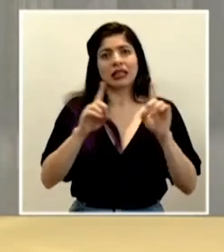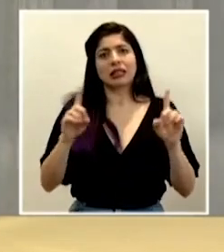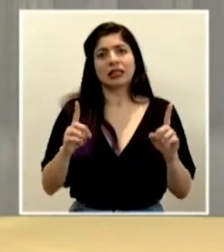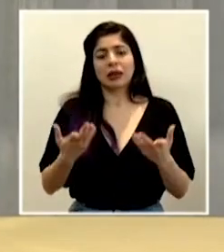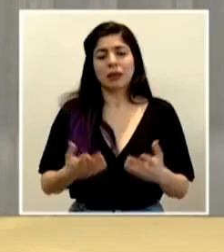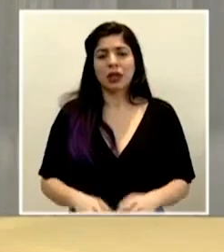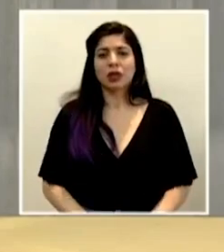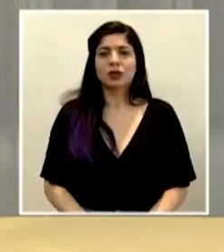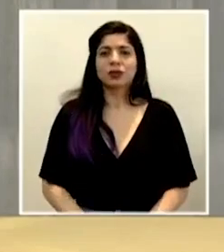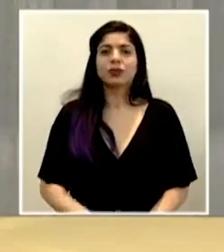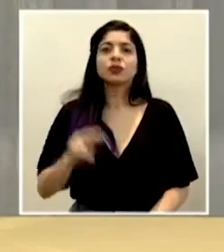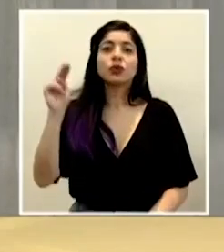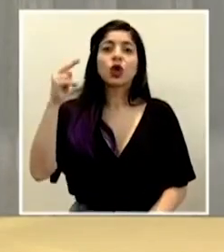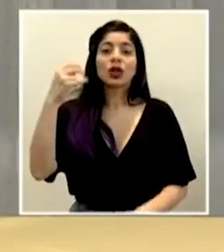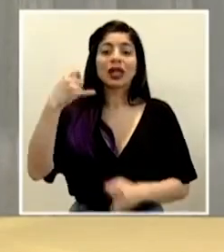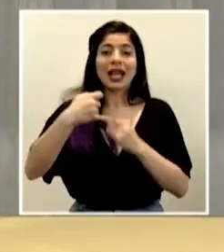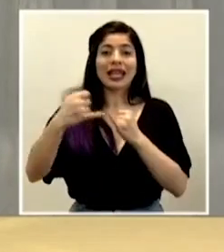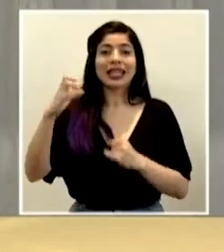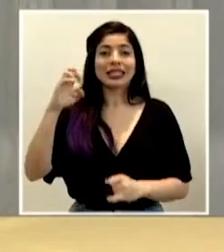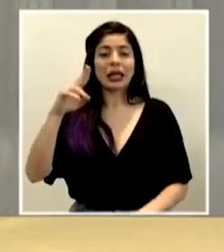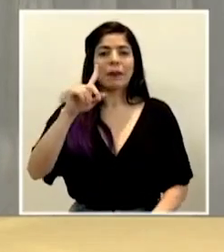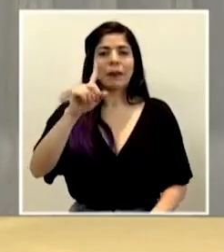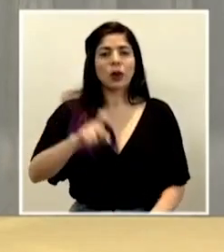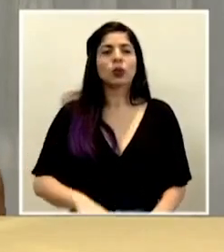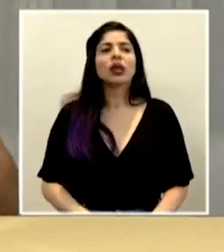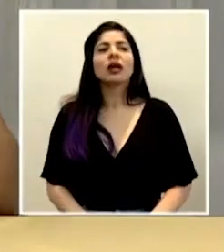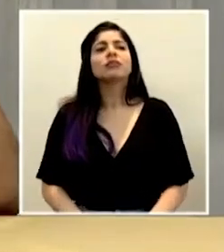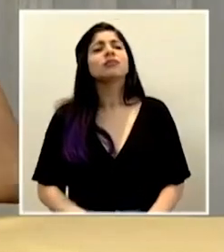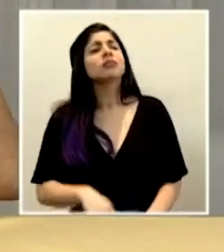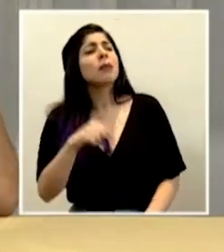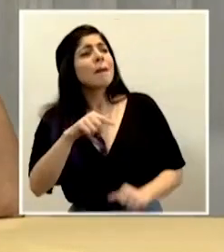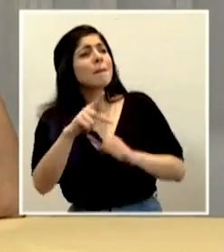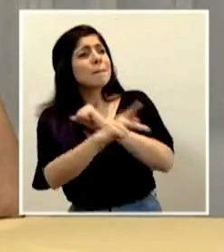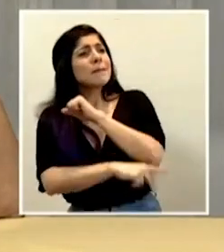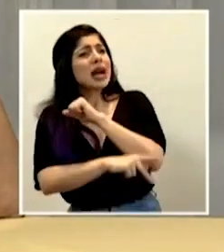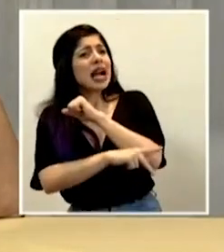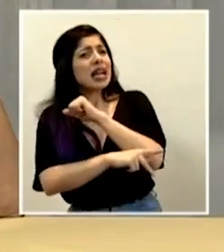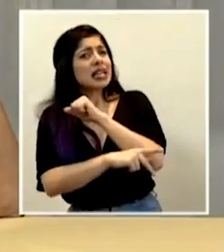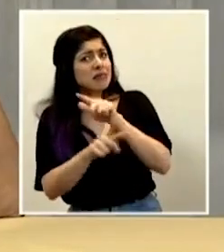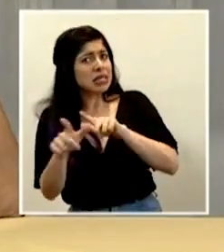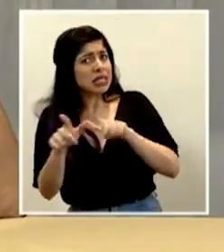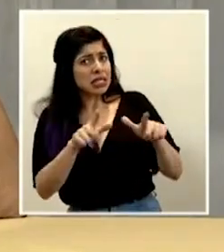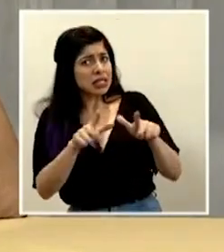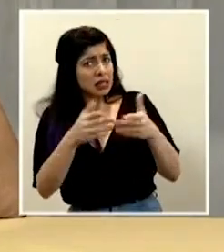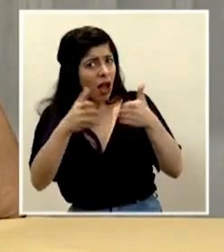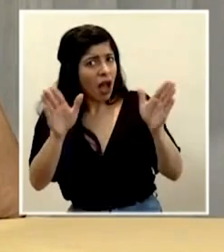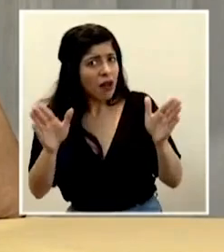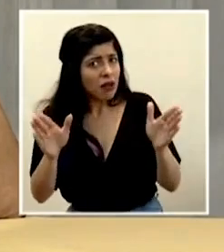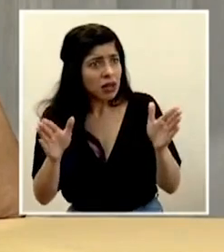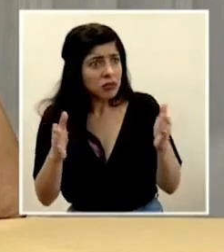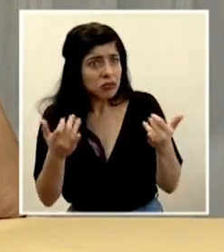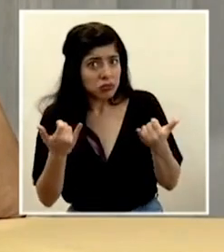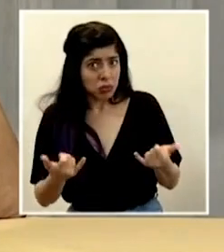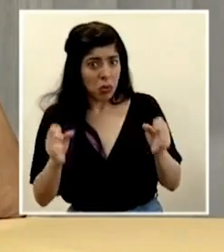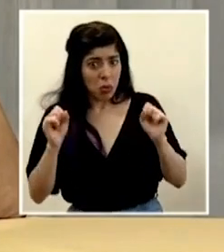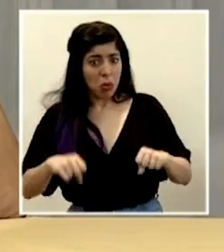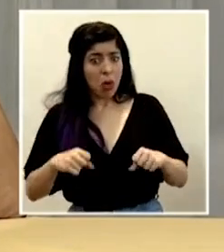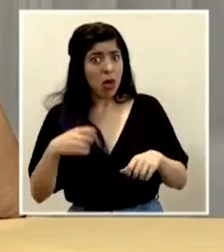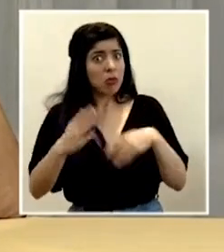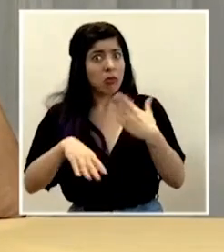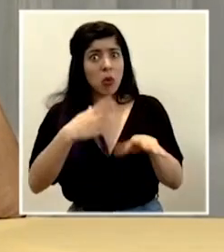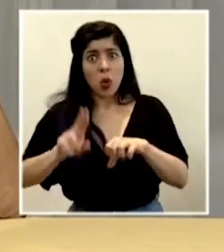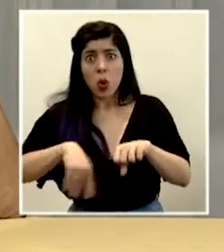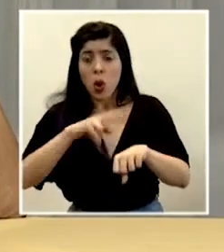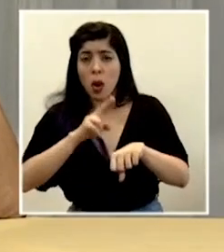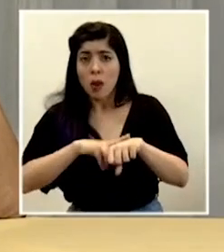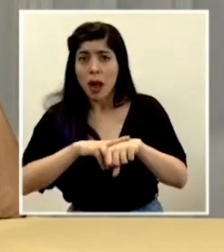Noticias en línea, CR Consulta. ¿Está el país listo para la apertura? ¿Ya es momento de seguir el rol normal o